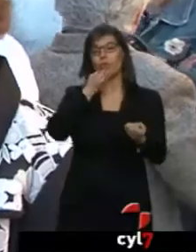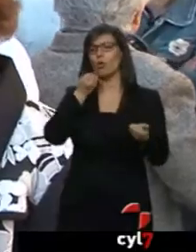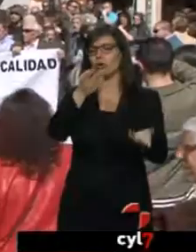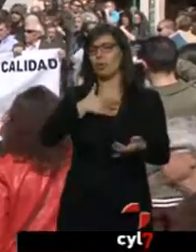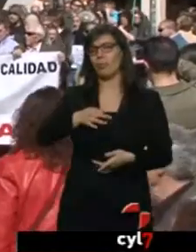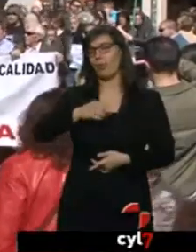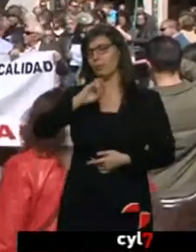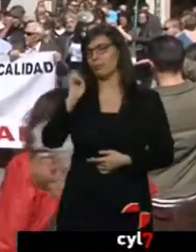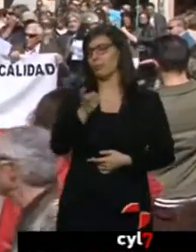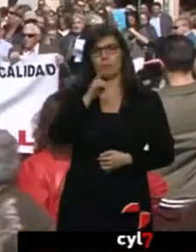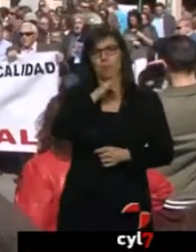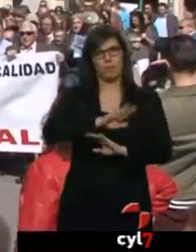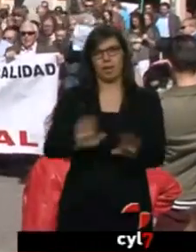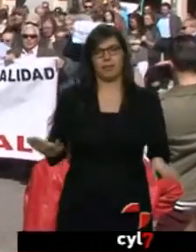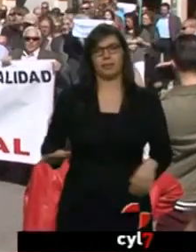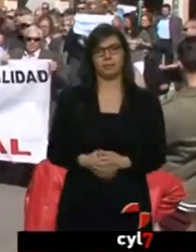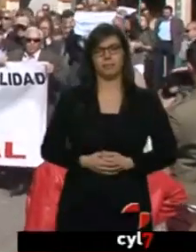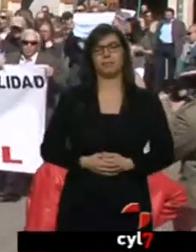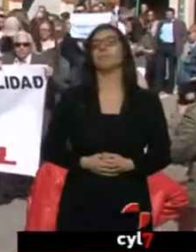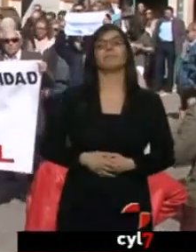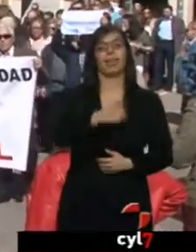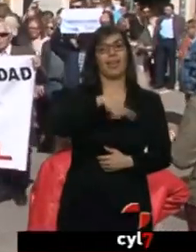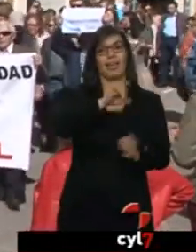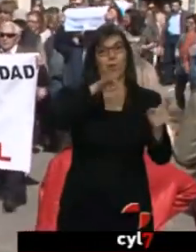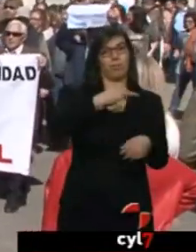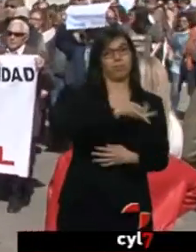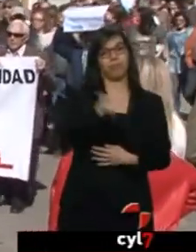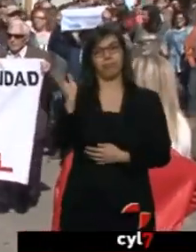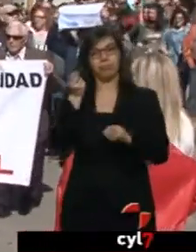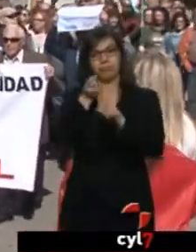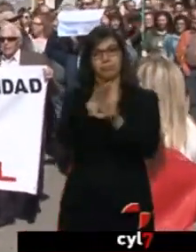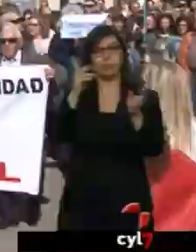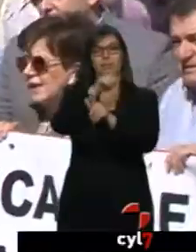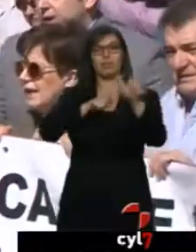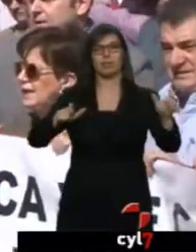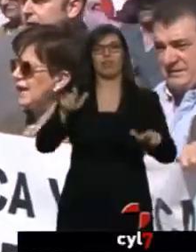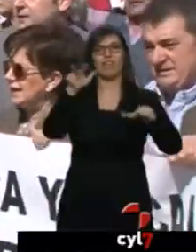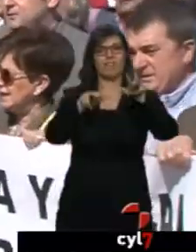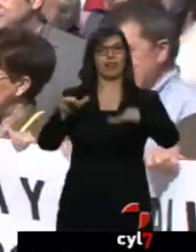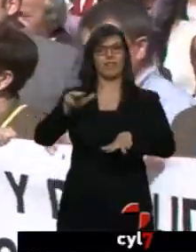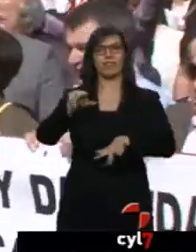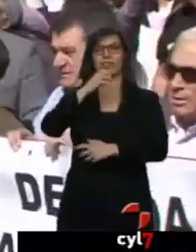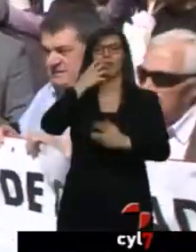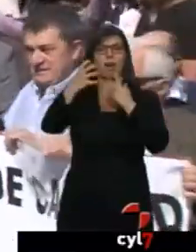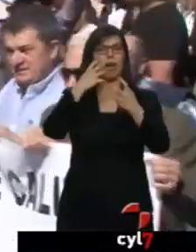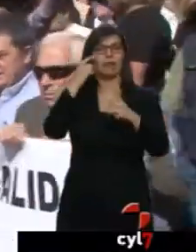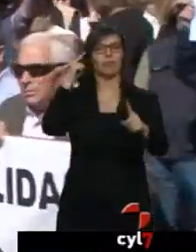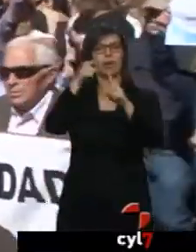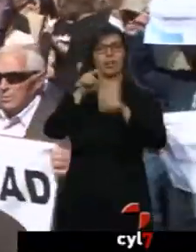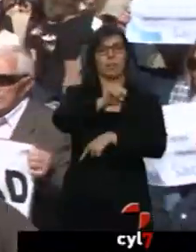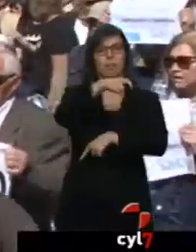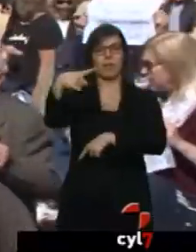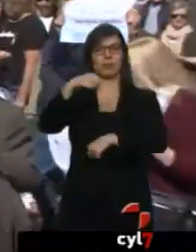está muy mal. Como ellos, miles de voces han clamado por las calles... ...del centro de Benavente, no al cierre de la primera planta... ...del hospital.